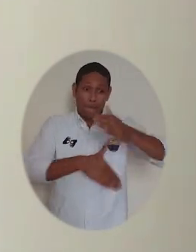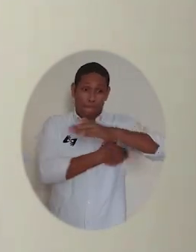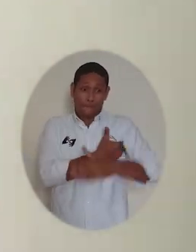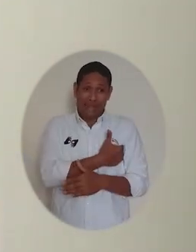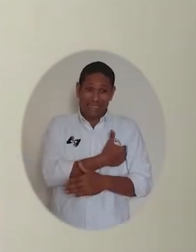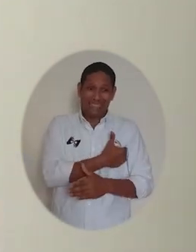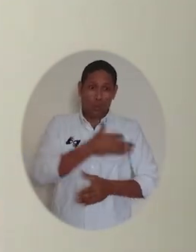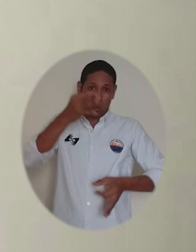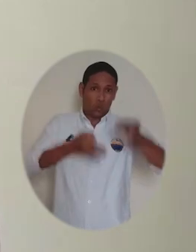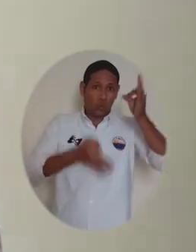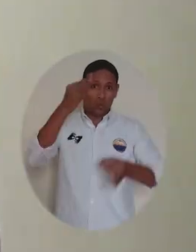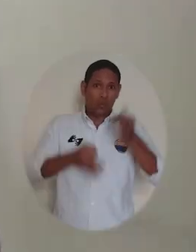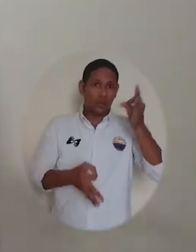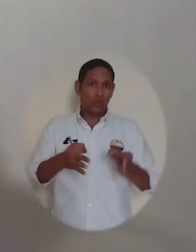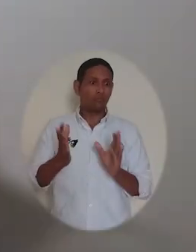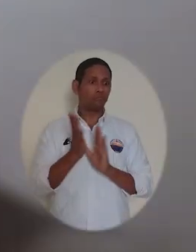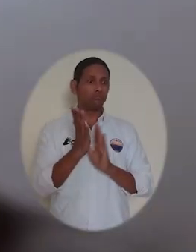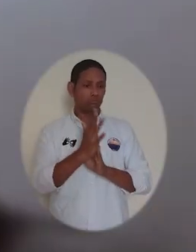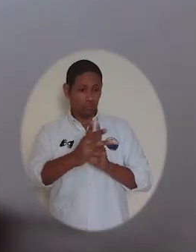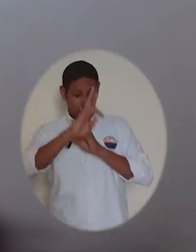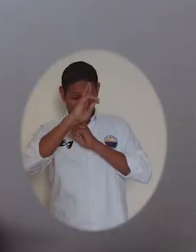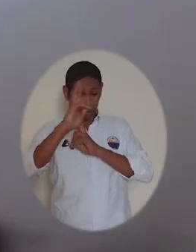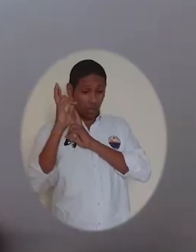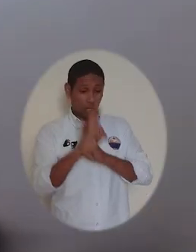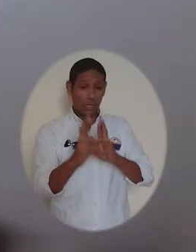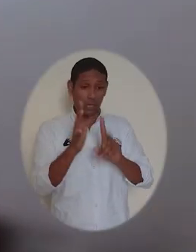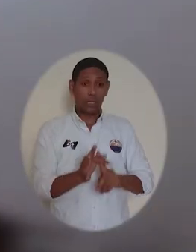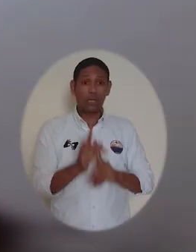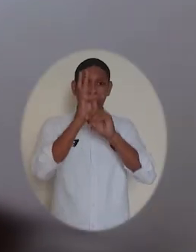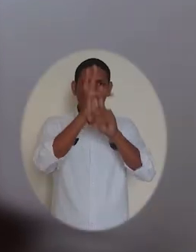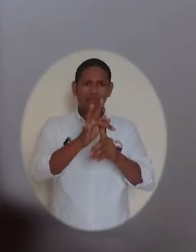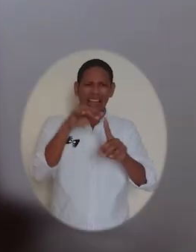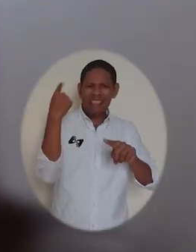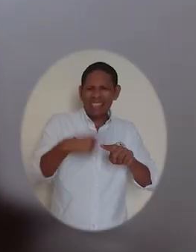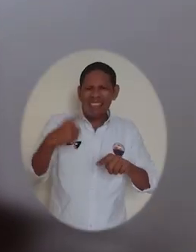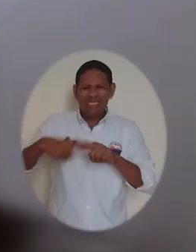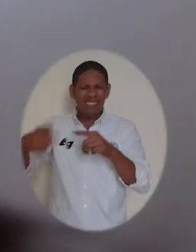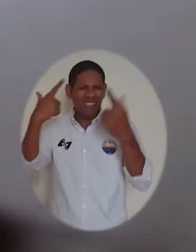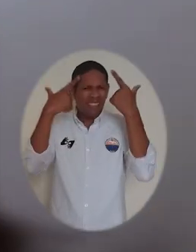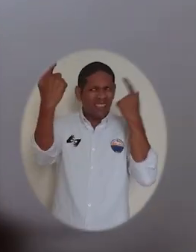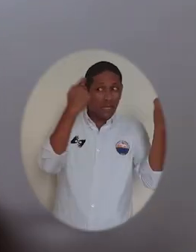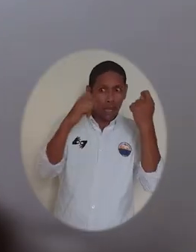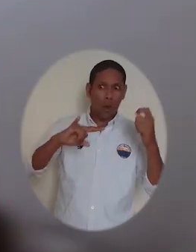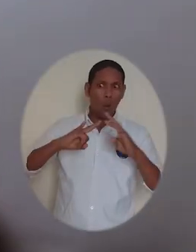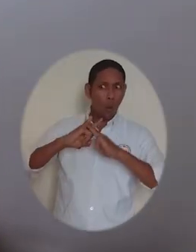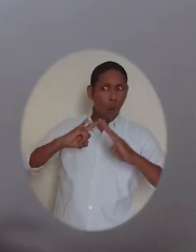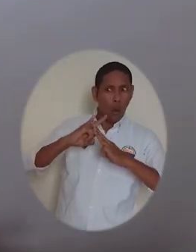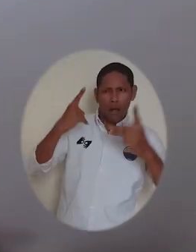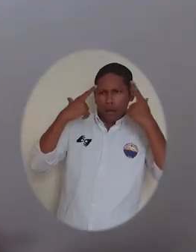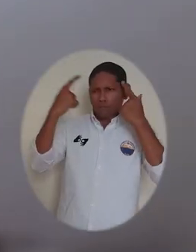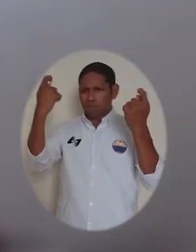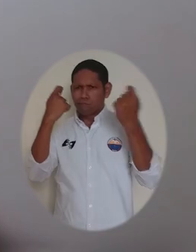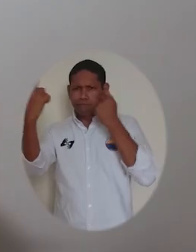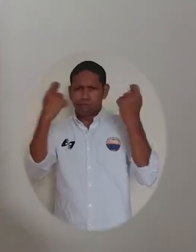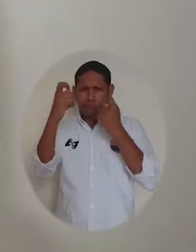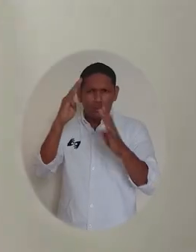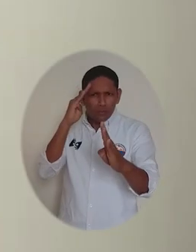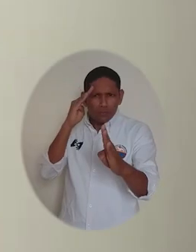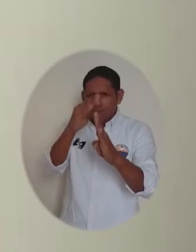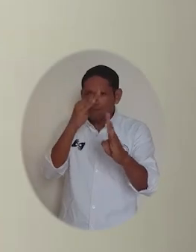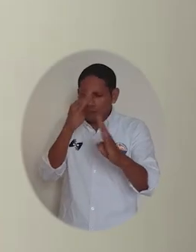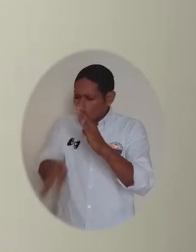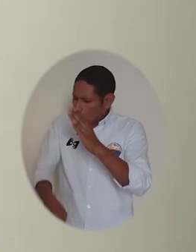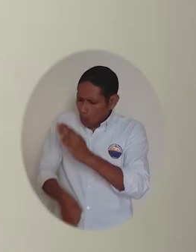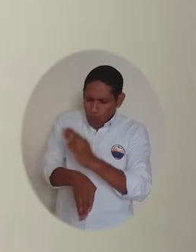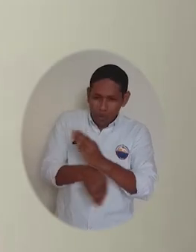y Solución de Conflictos del Ministerio de Justicia y del Derecho, en la cual han felicitado y resaltado las distintas estrategias que viene